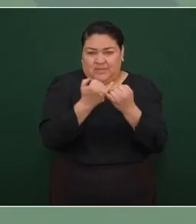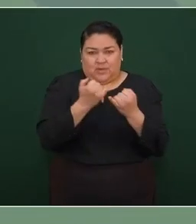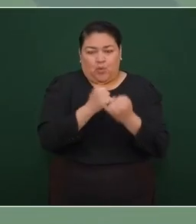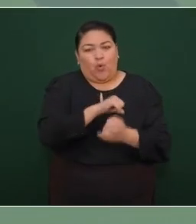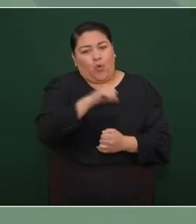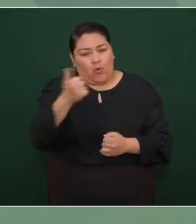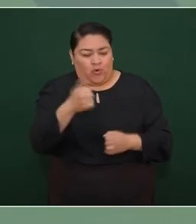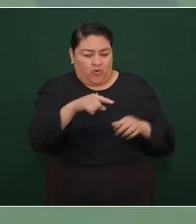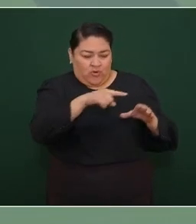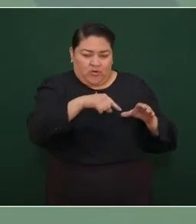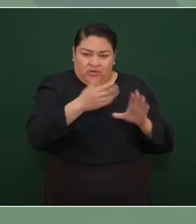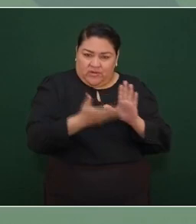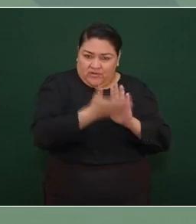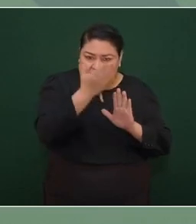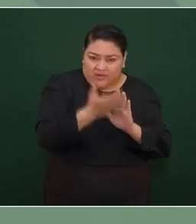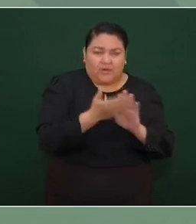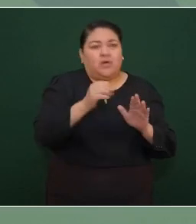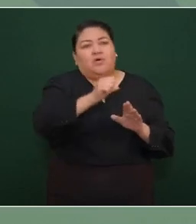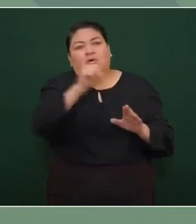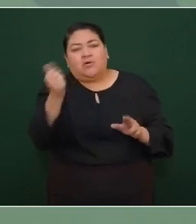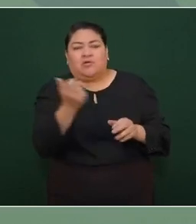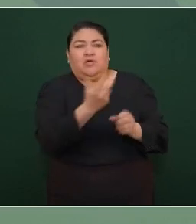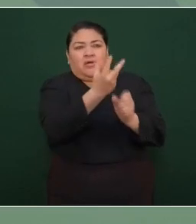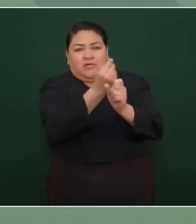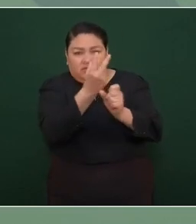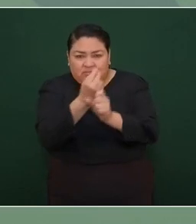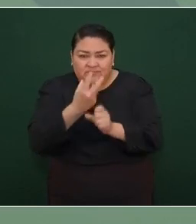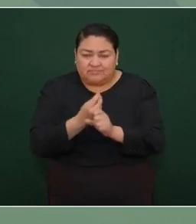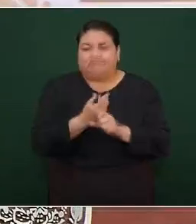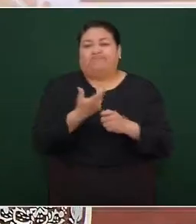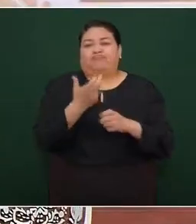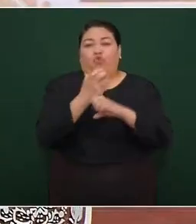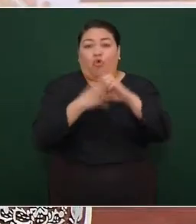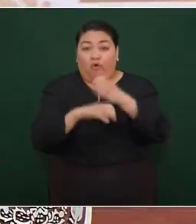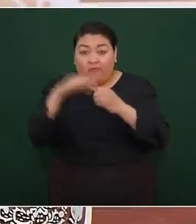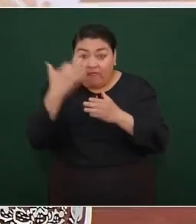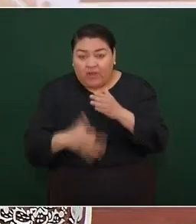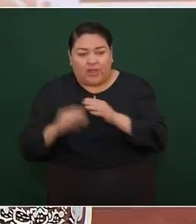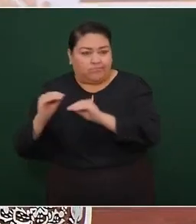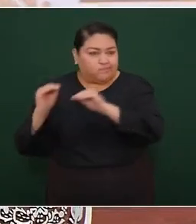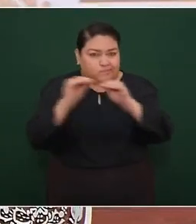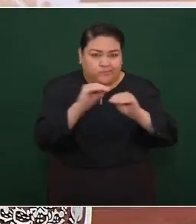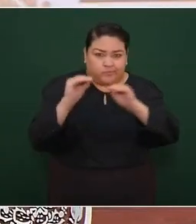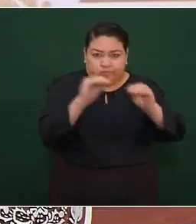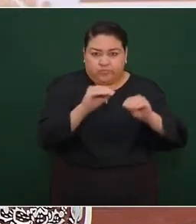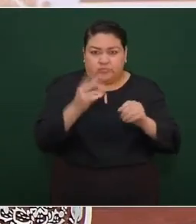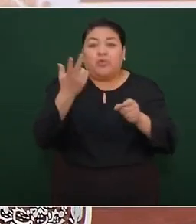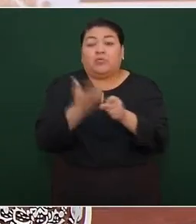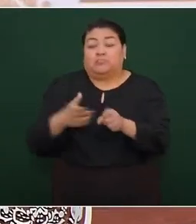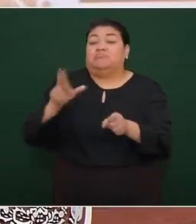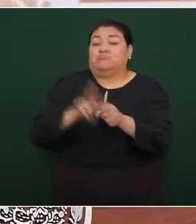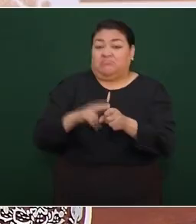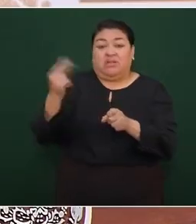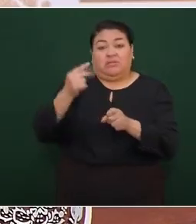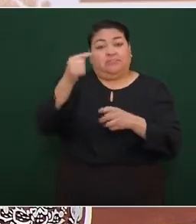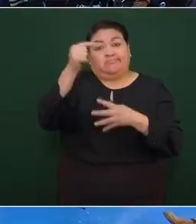en construcción mantenimiento equipos y los hospitales